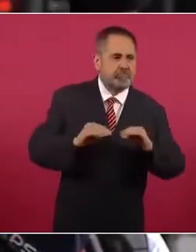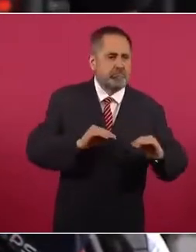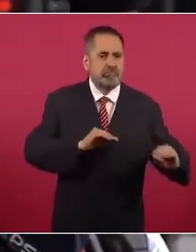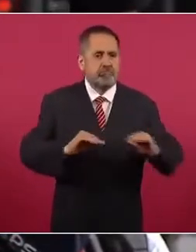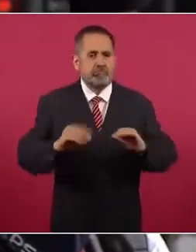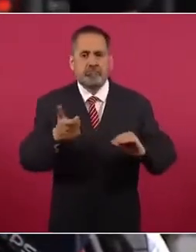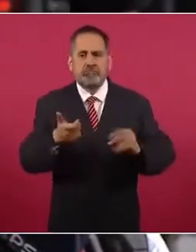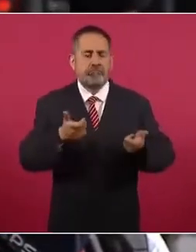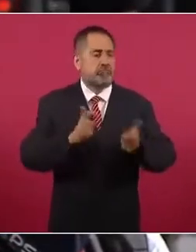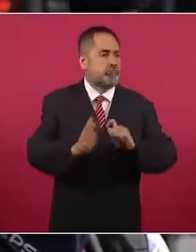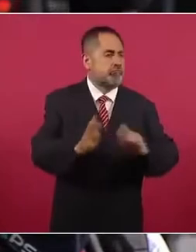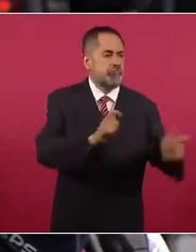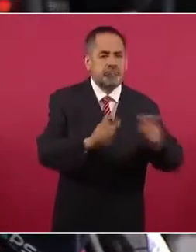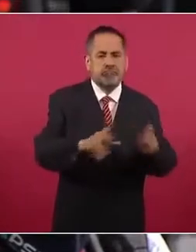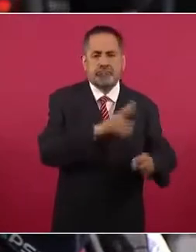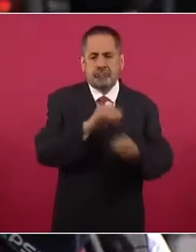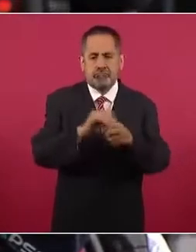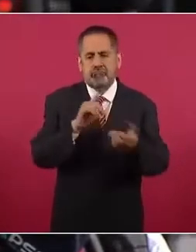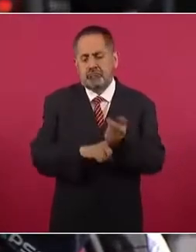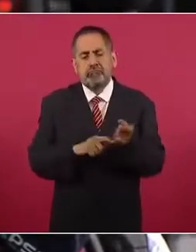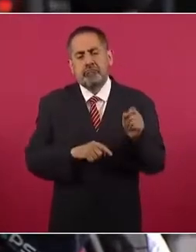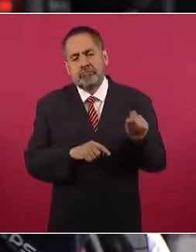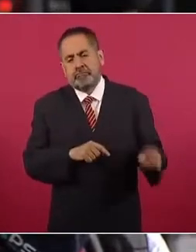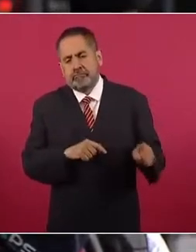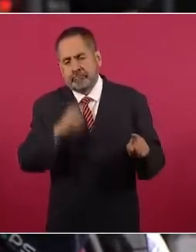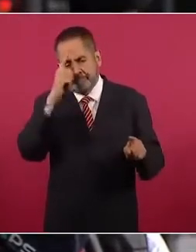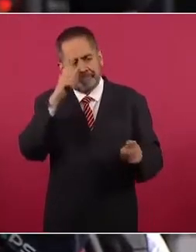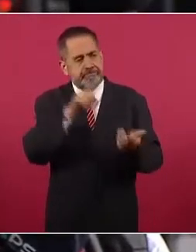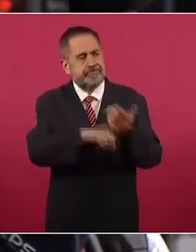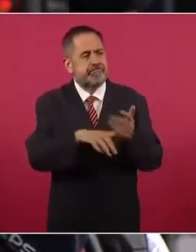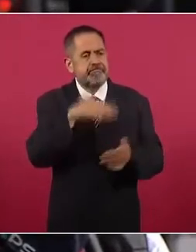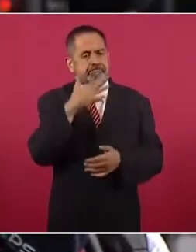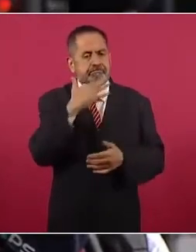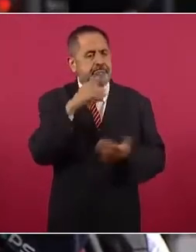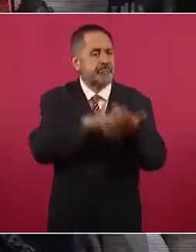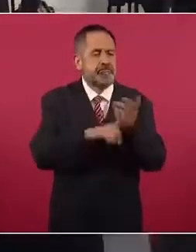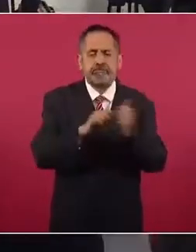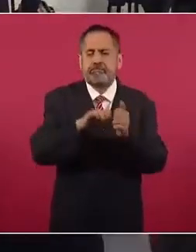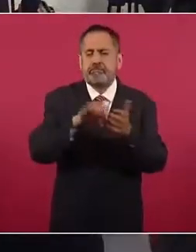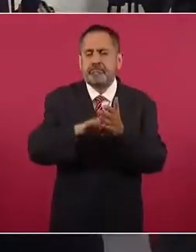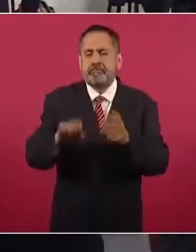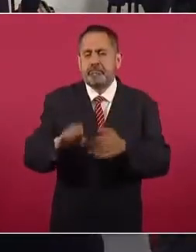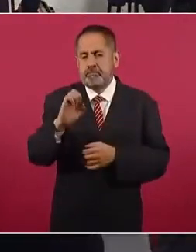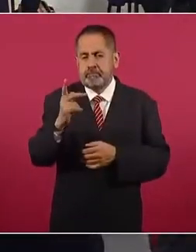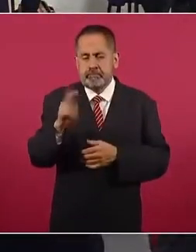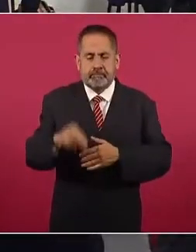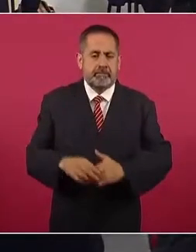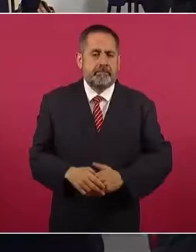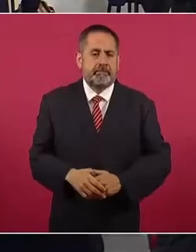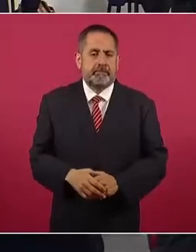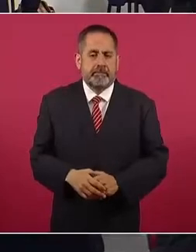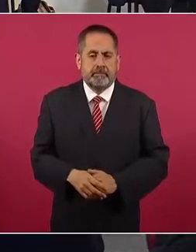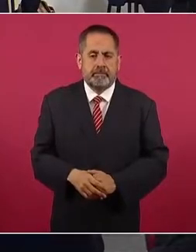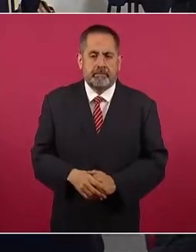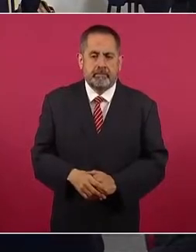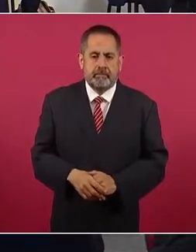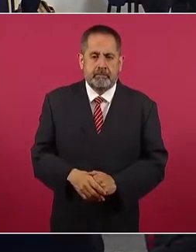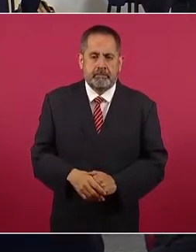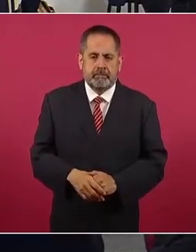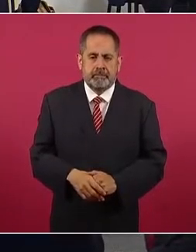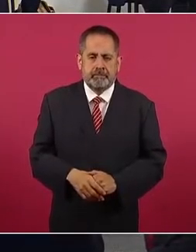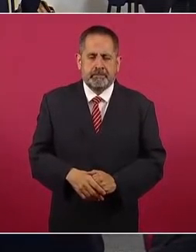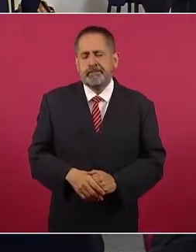redes para al final beneficiarse ellas, pero también a estos altos mandos en el caso de Peña Nieto? Bueno, ya hemos